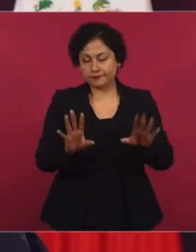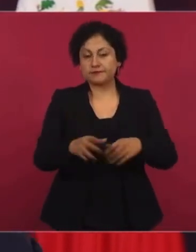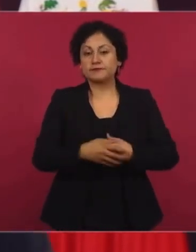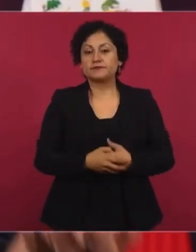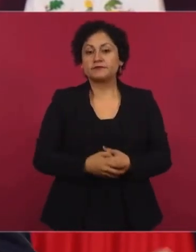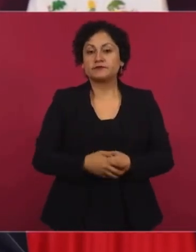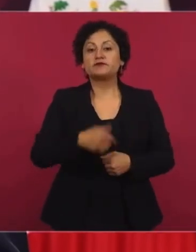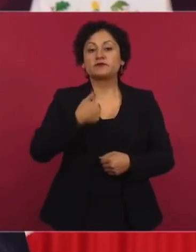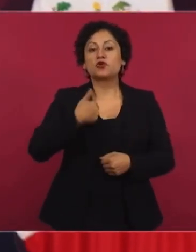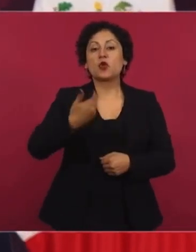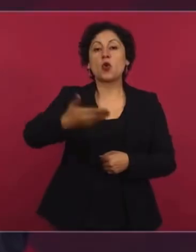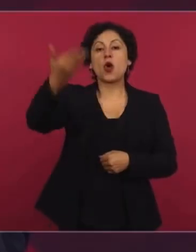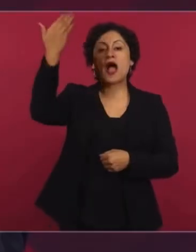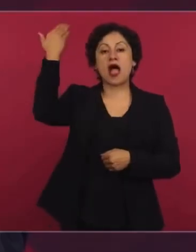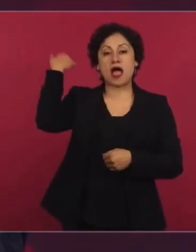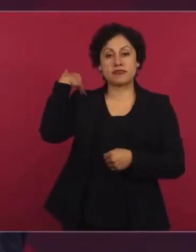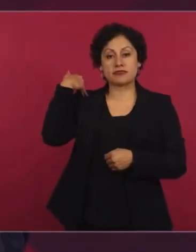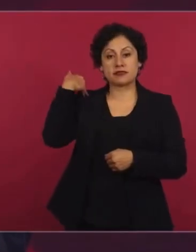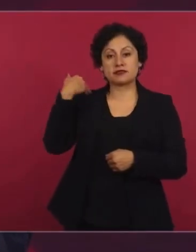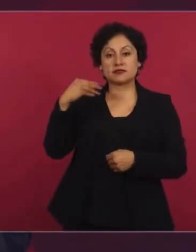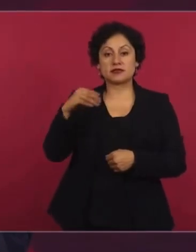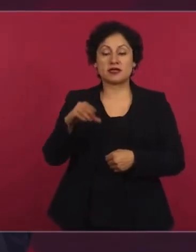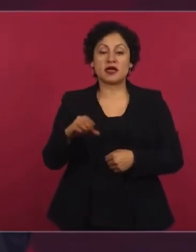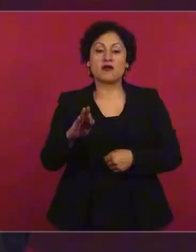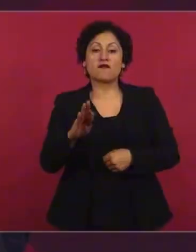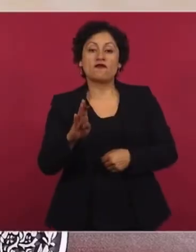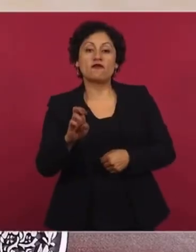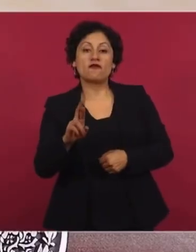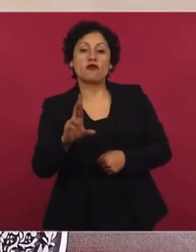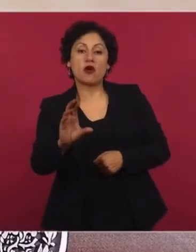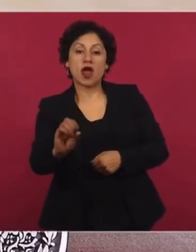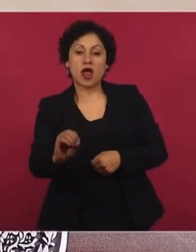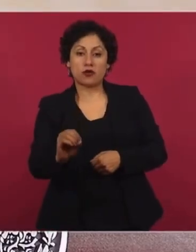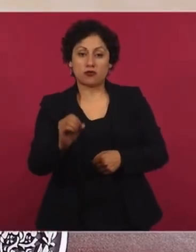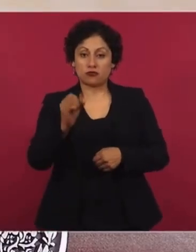desaforado como jefe de gobierno.